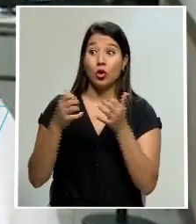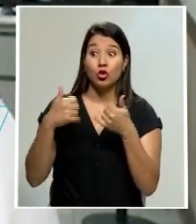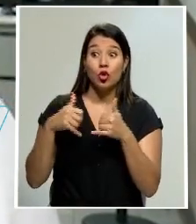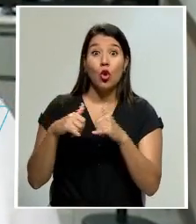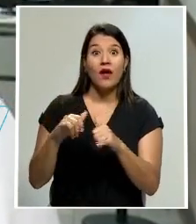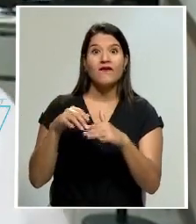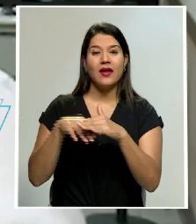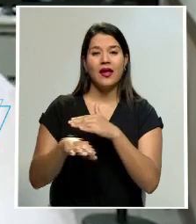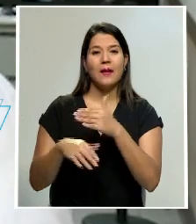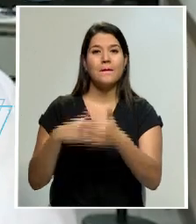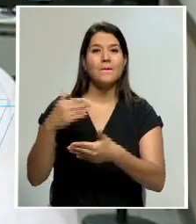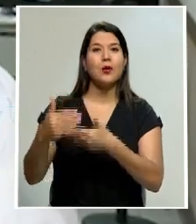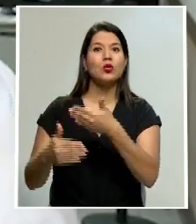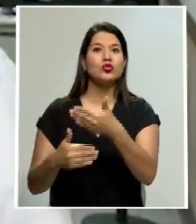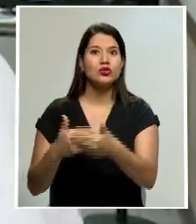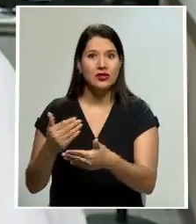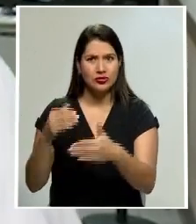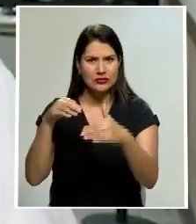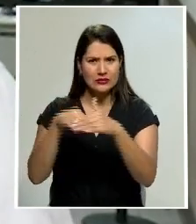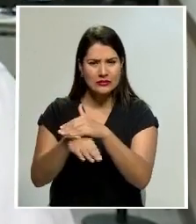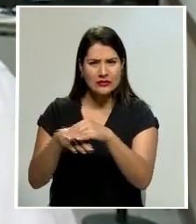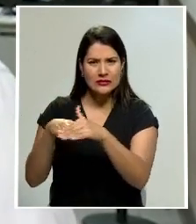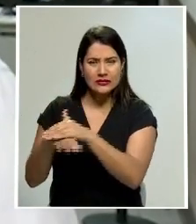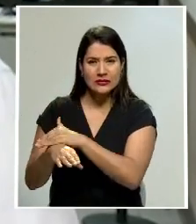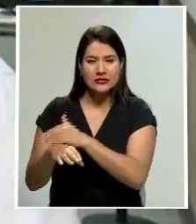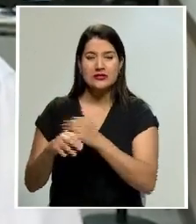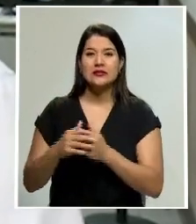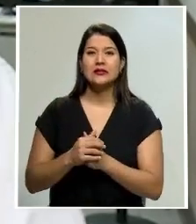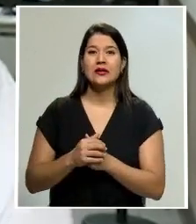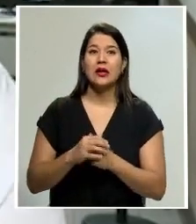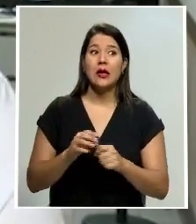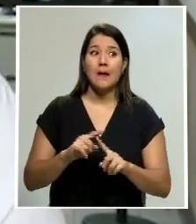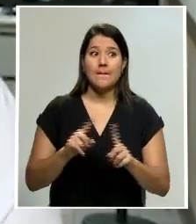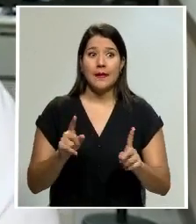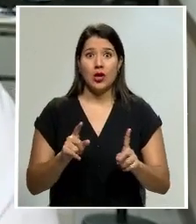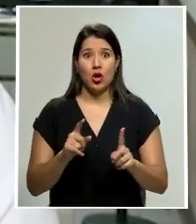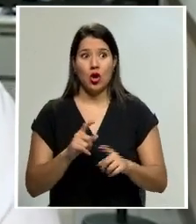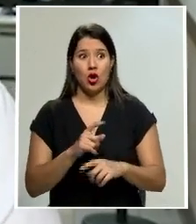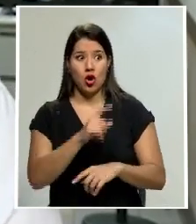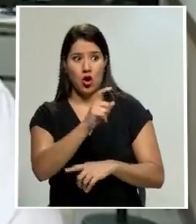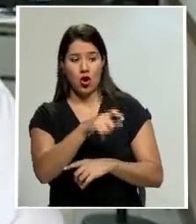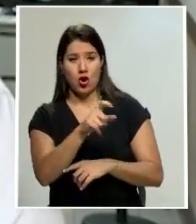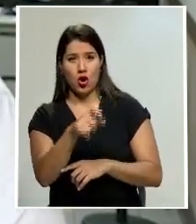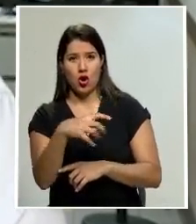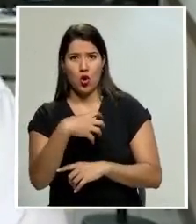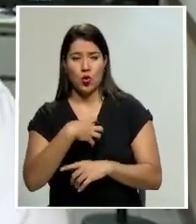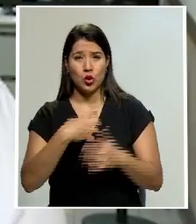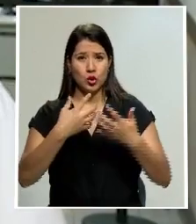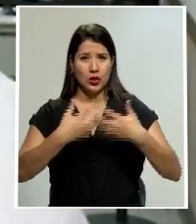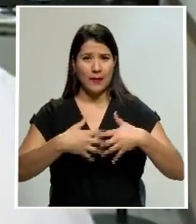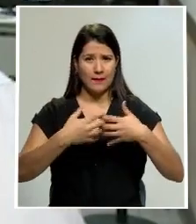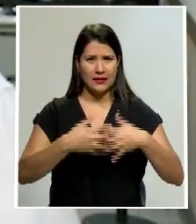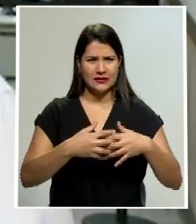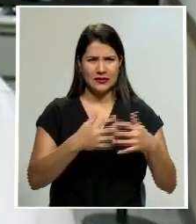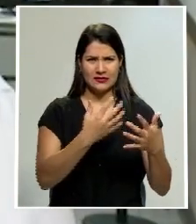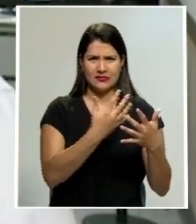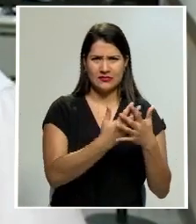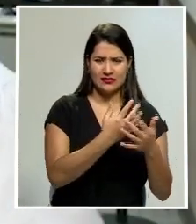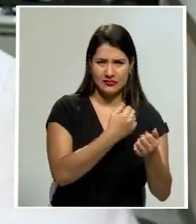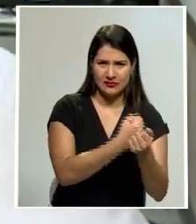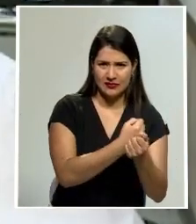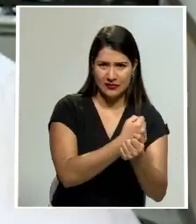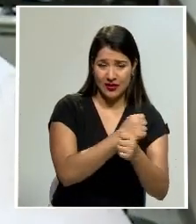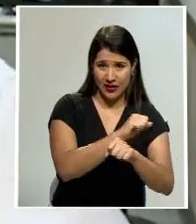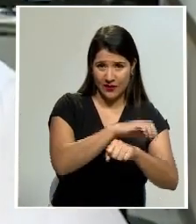proceso, ¿verdad?, allanamientos, pero los clientes están acá, pero tienen derecho de estar presentes en los allanamientos y entonces